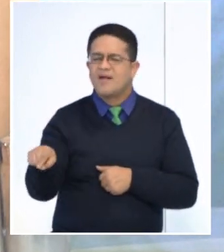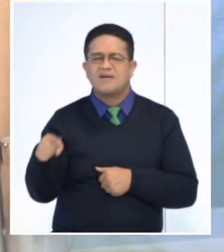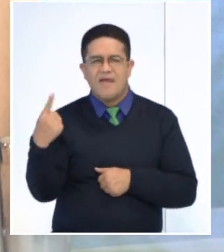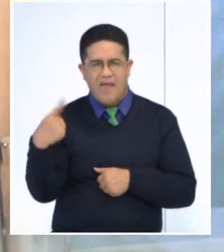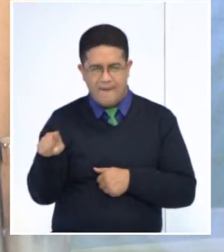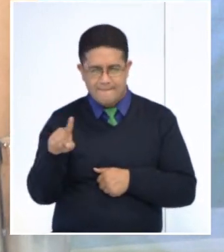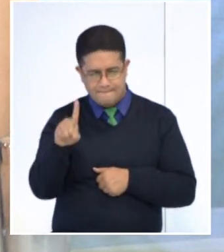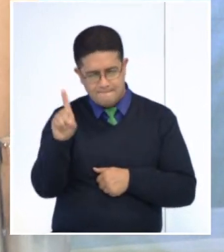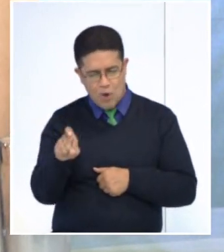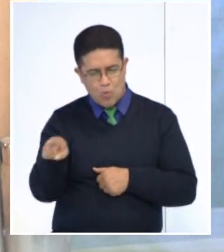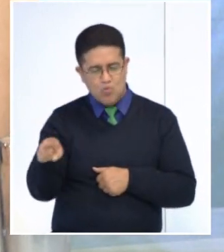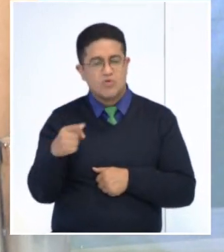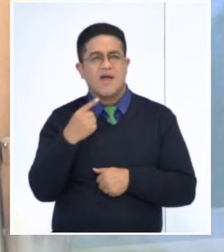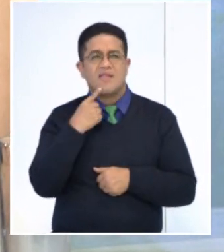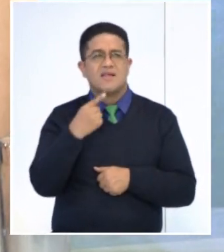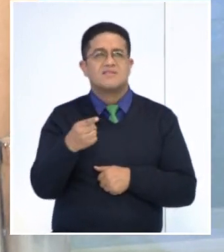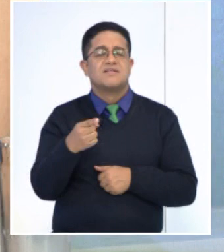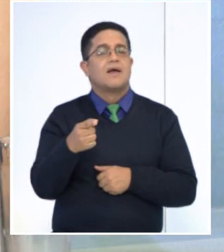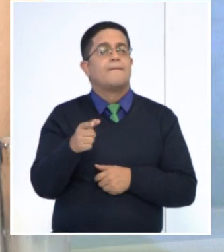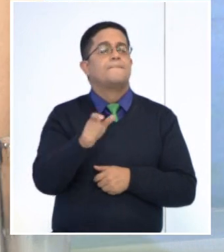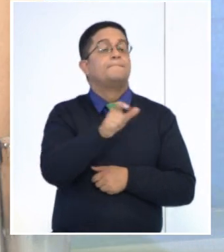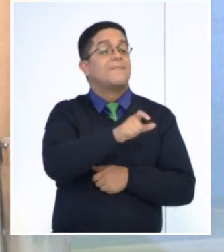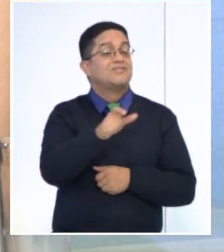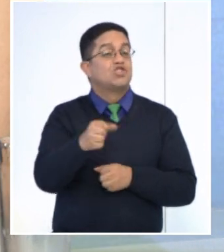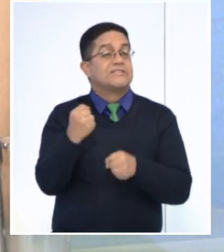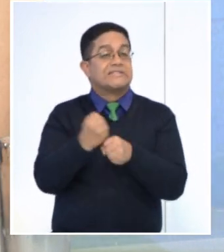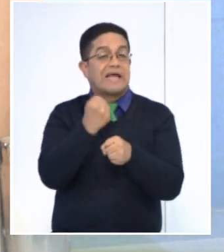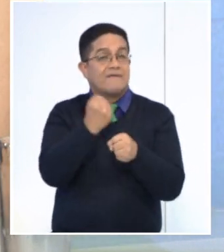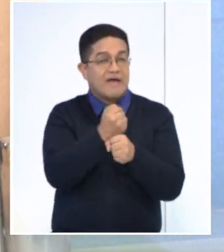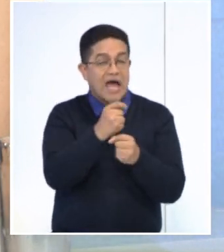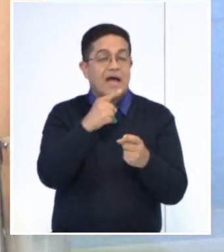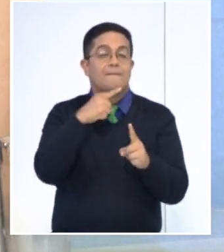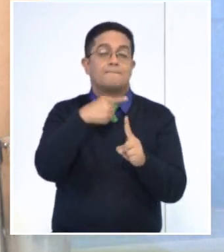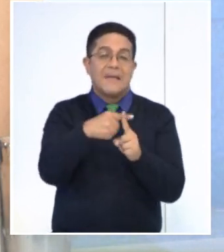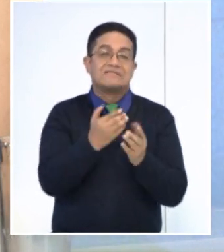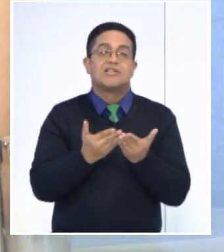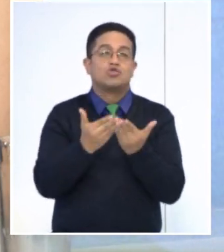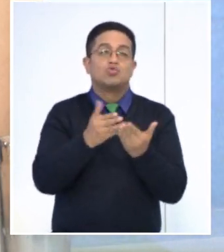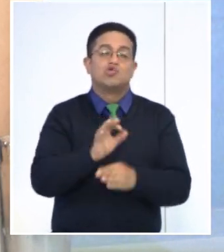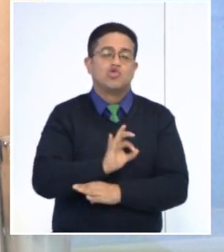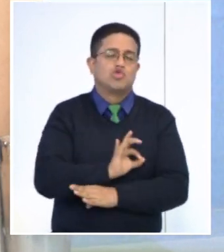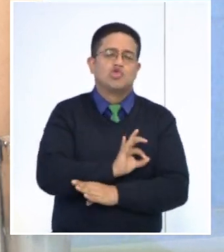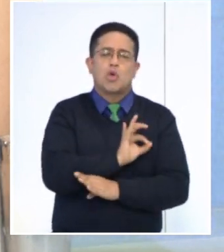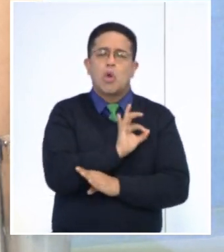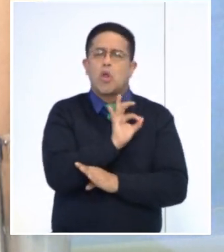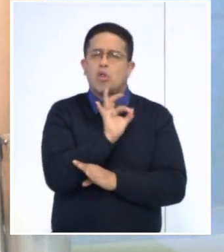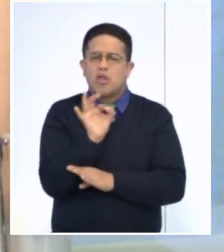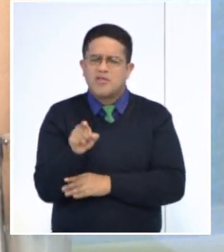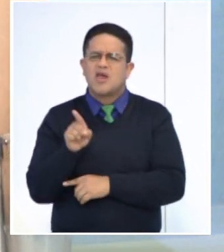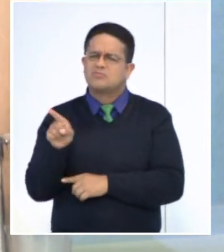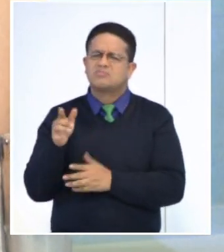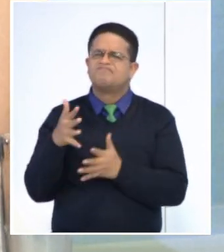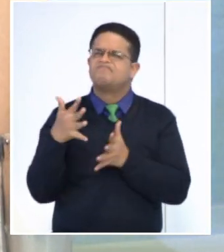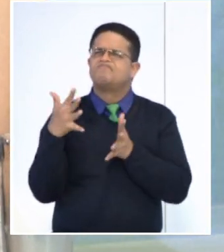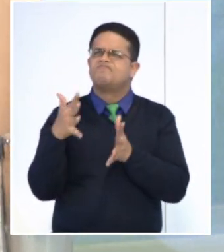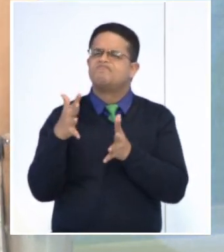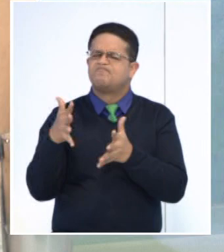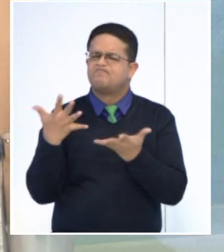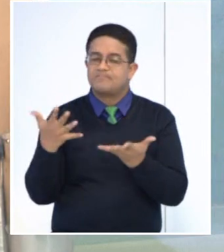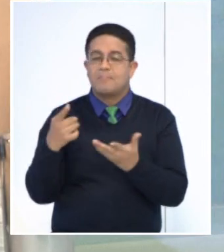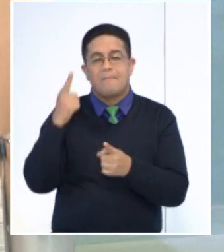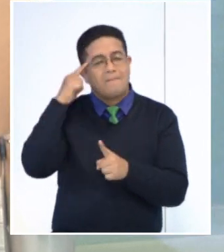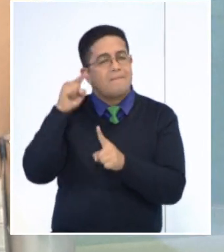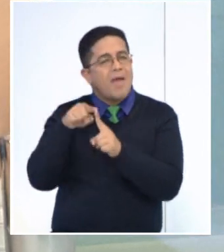en redes sociales y nos comentaban que es una persona que trabaja y estudia prácticamente todo el día, que cuáles pueden ser esas recomendaciones para no sentirse tan